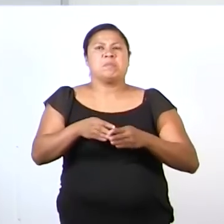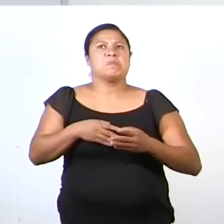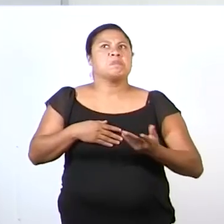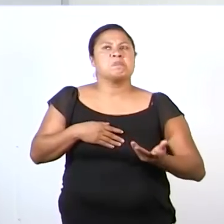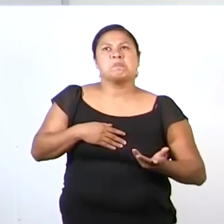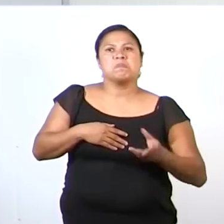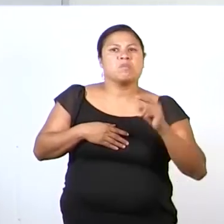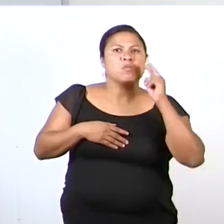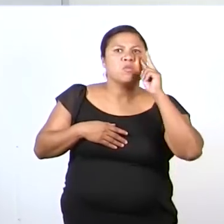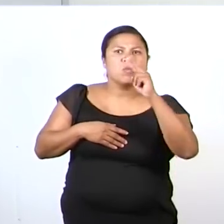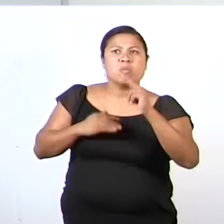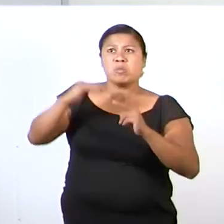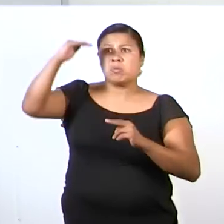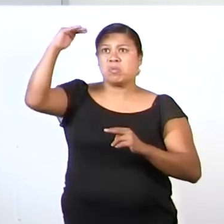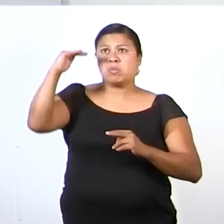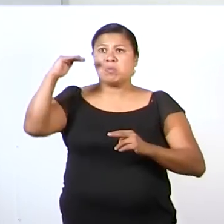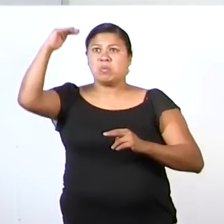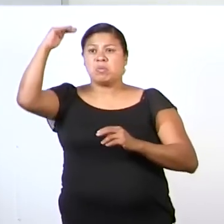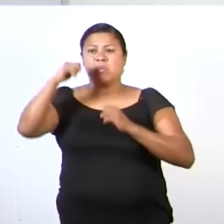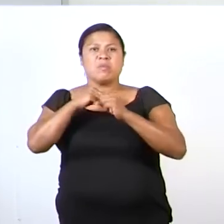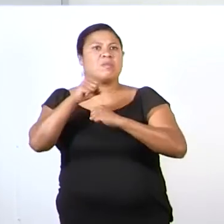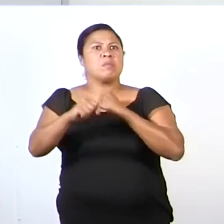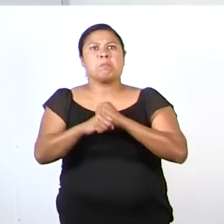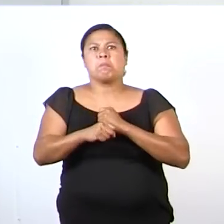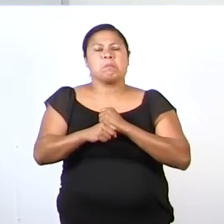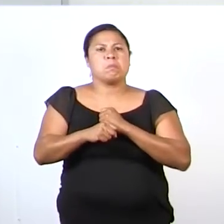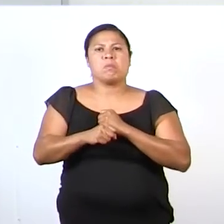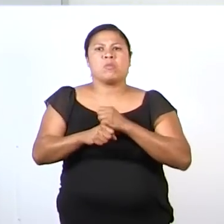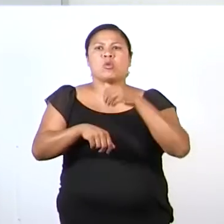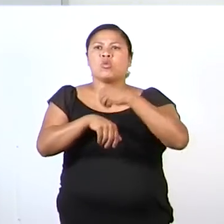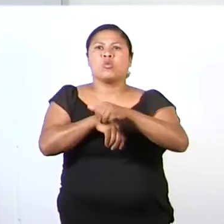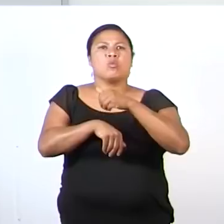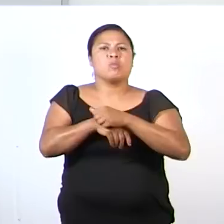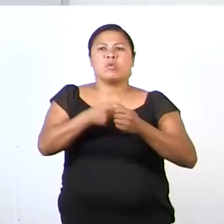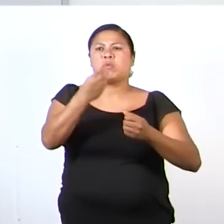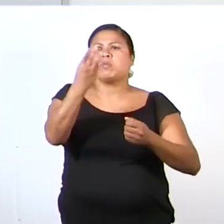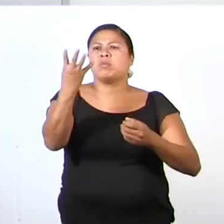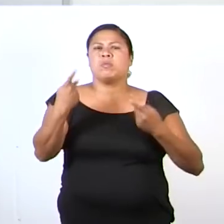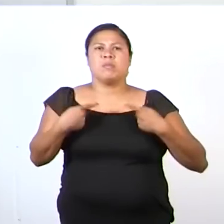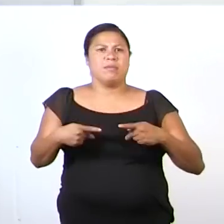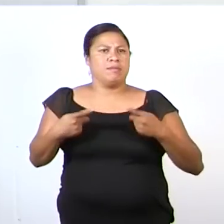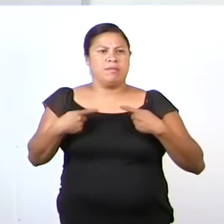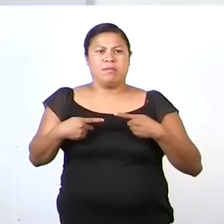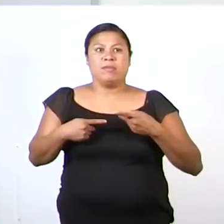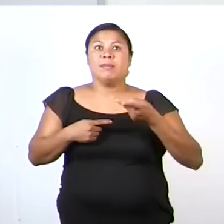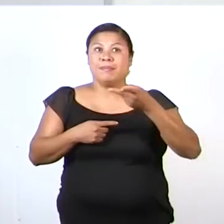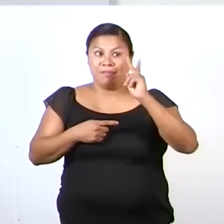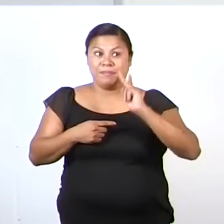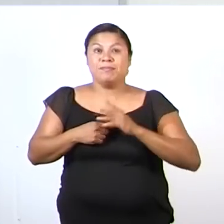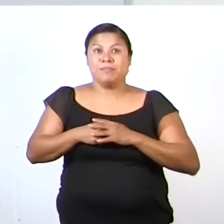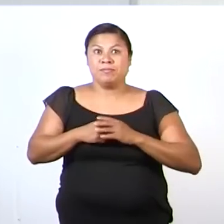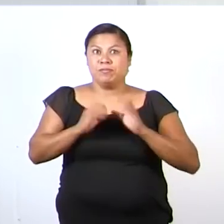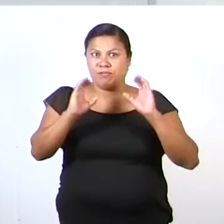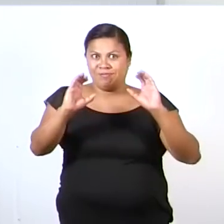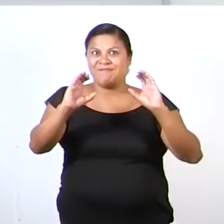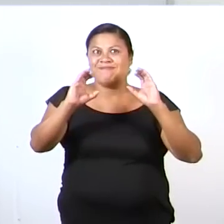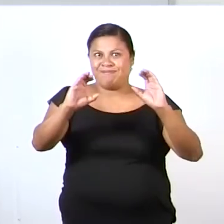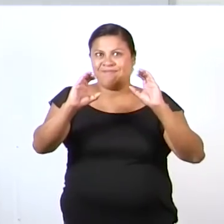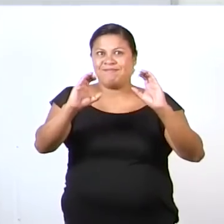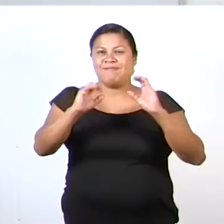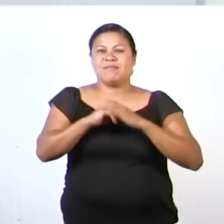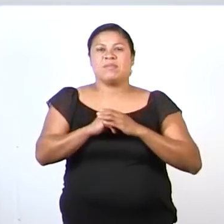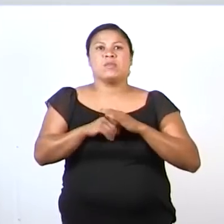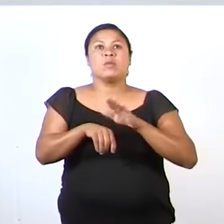forma, tamaño, edad, ni tampoco número de pasajeros. Pero, cuidado con eso,